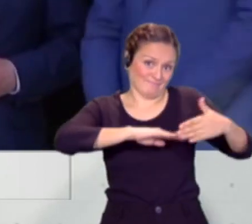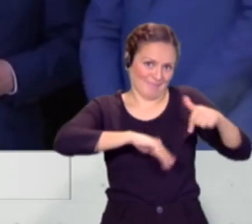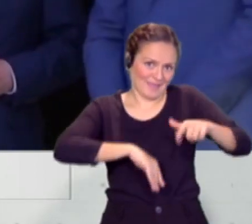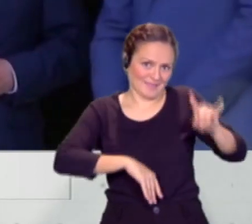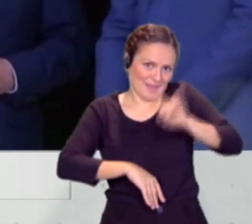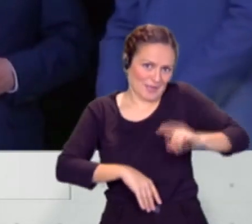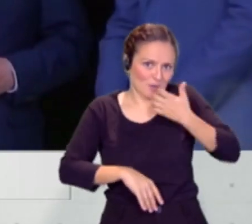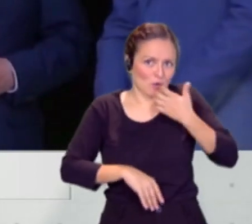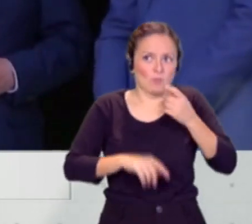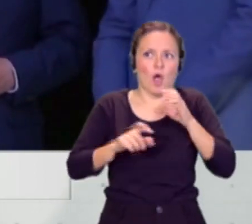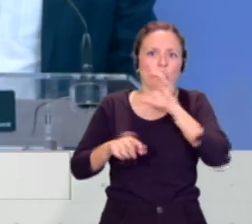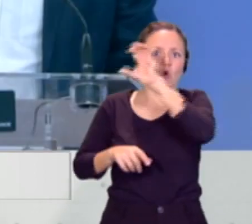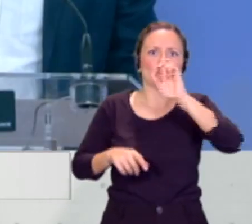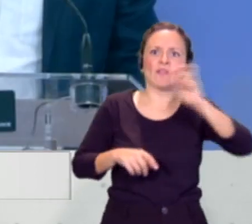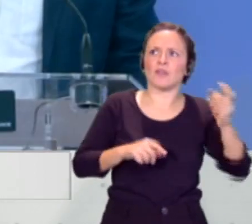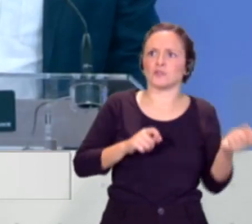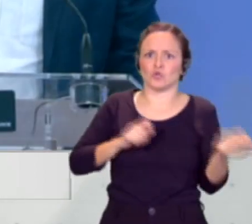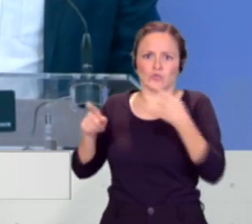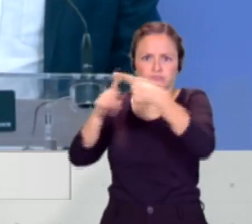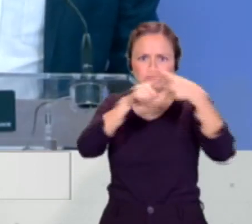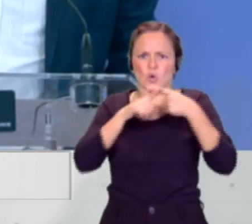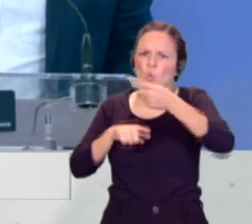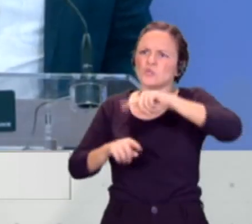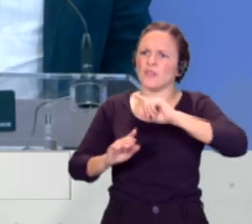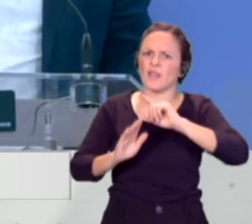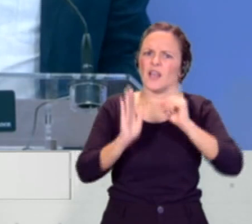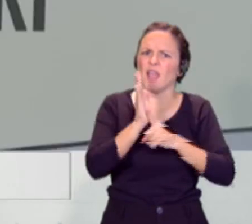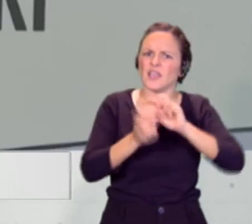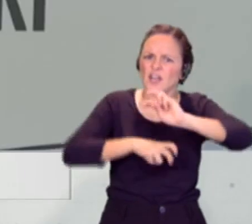resto de comunidades. ¿Por qué están ustedes en contra de esa reforma de la ley?